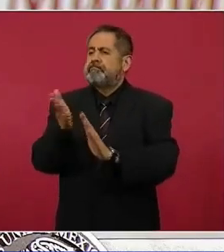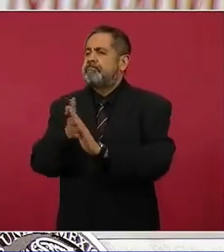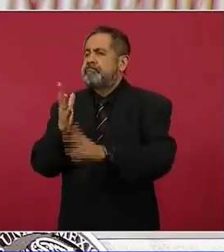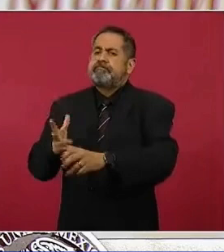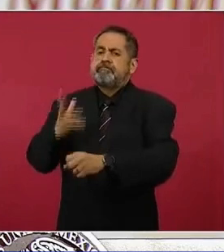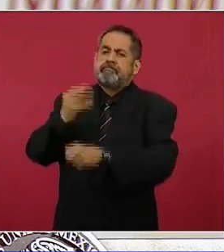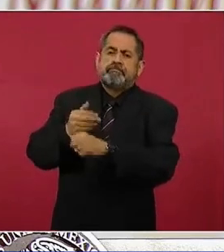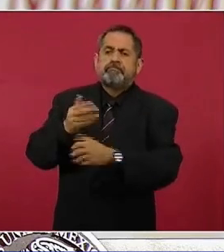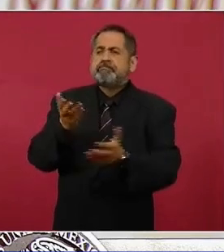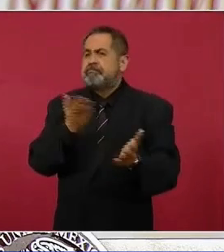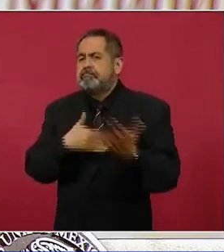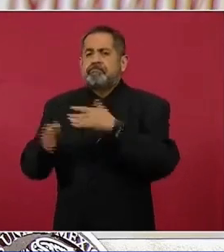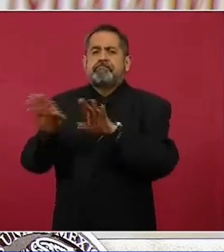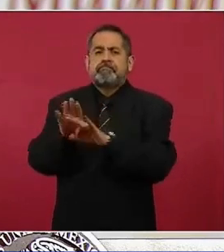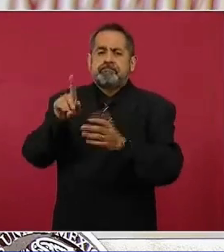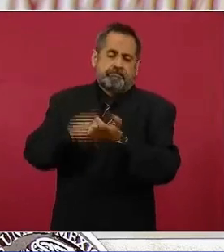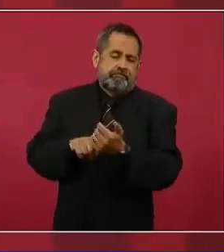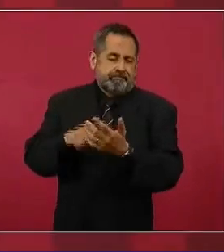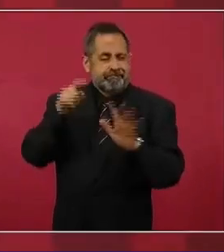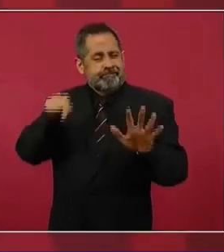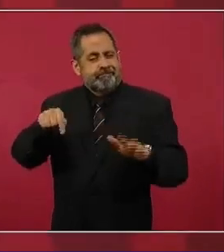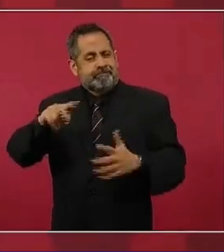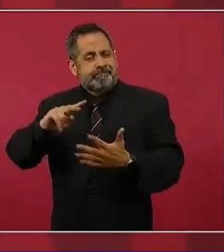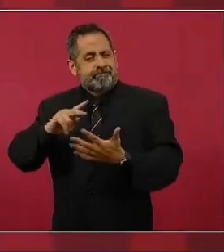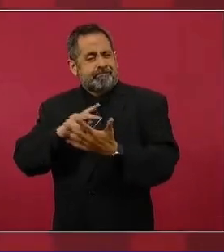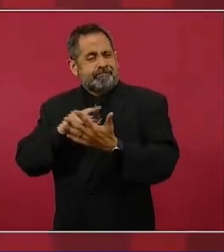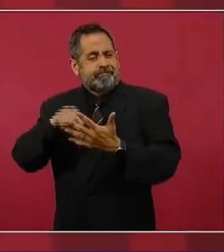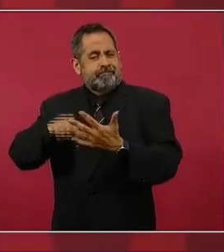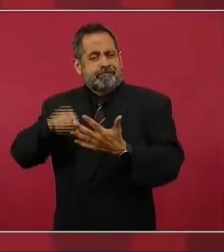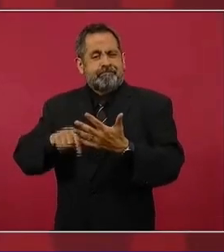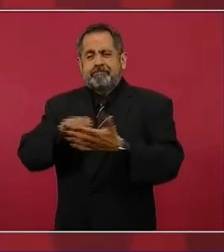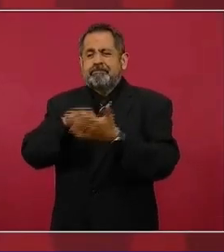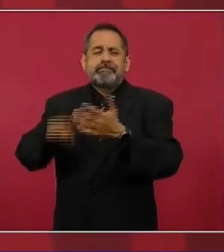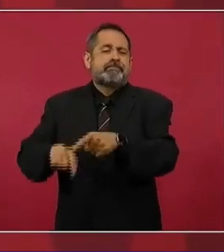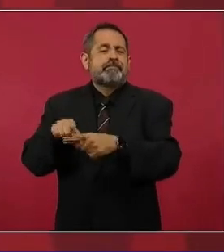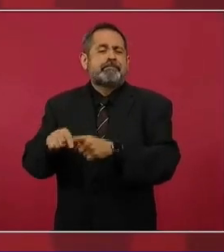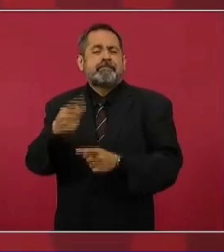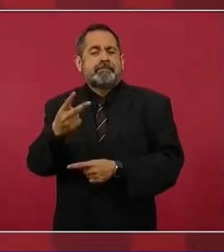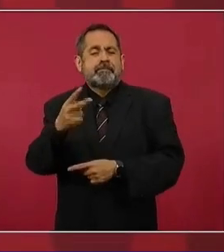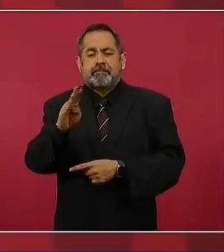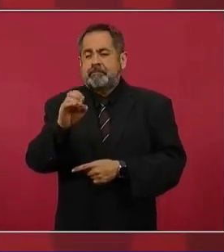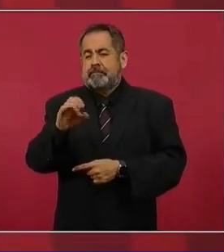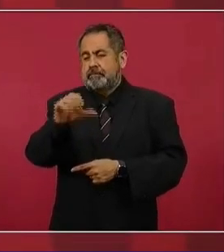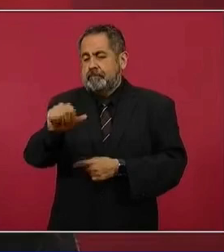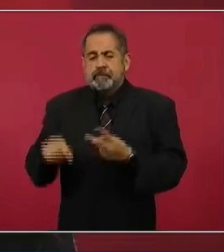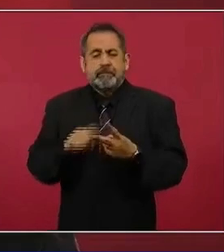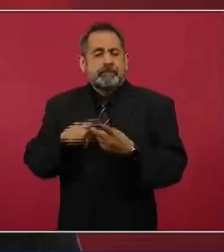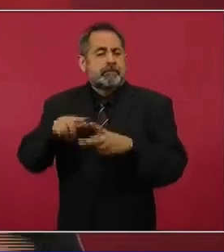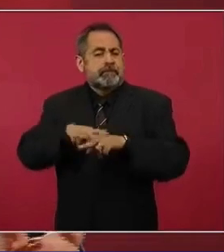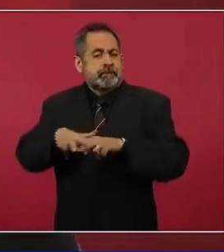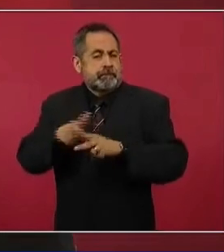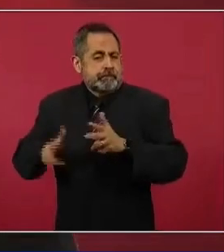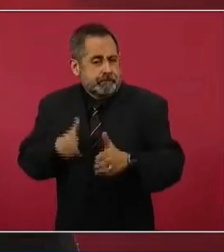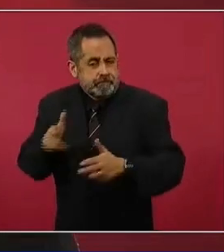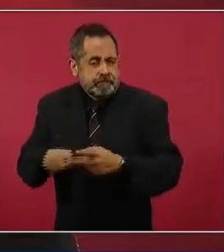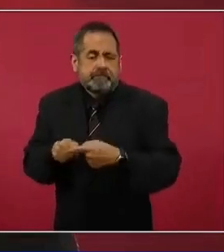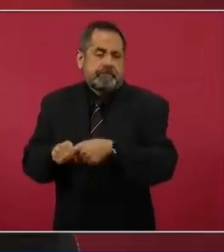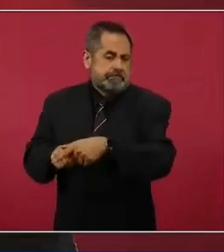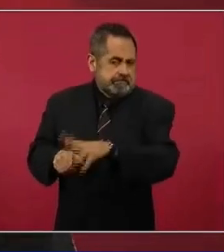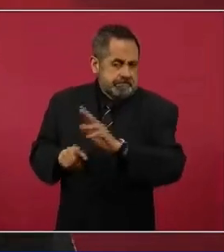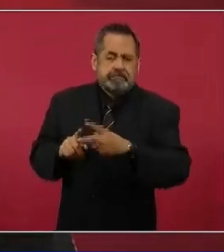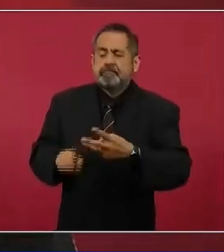el desarrollo de los grandes proyectos nacionales, como la refinería Dos Bocas, el Tren Maya, el